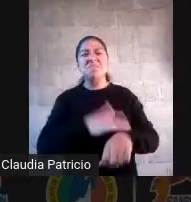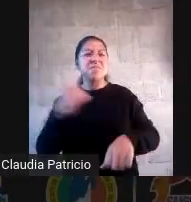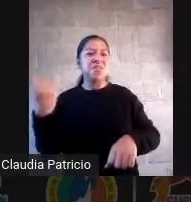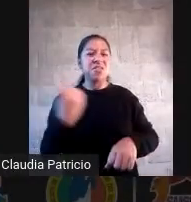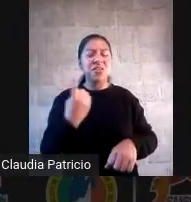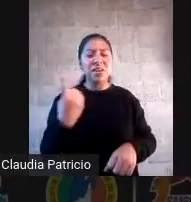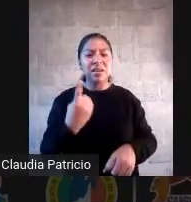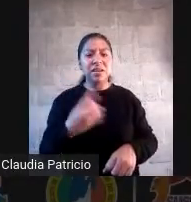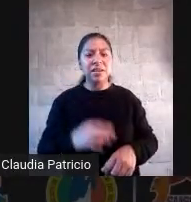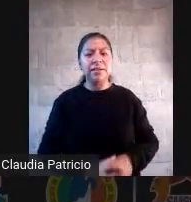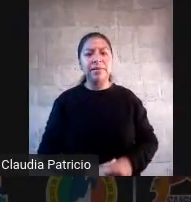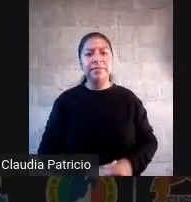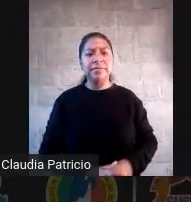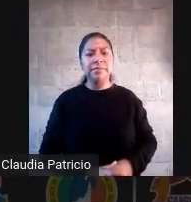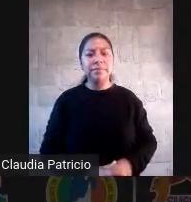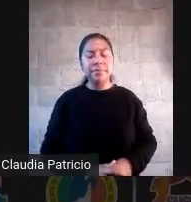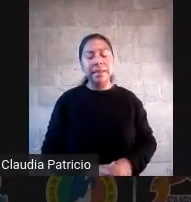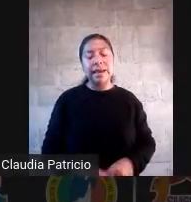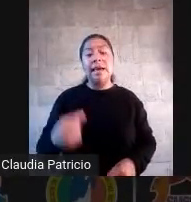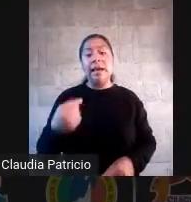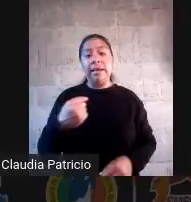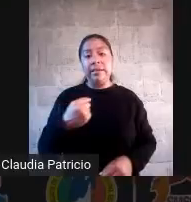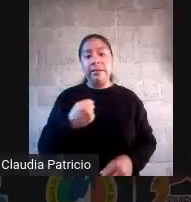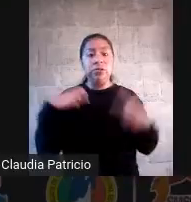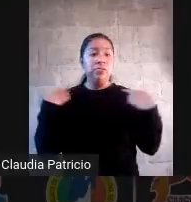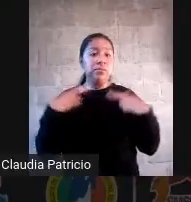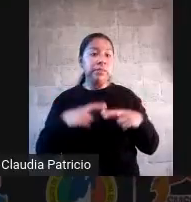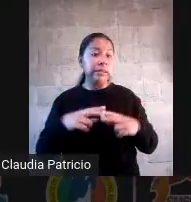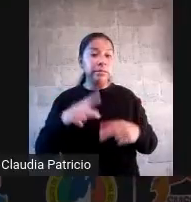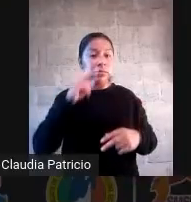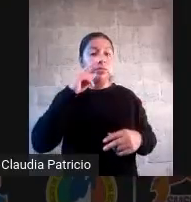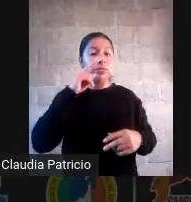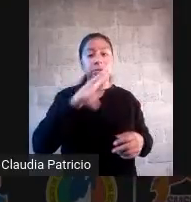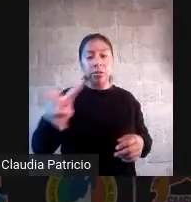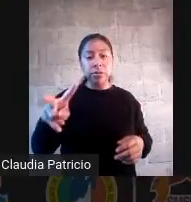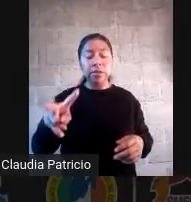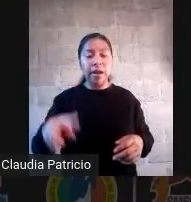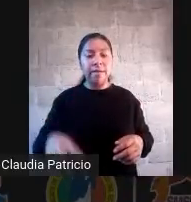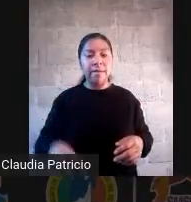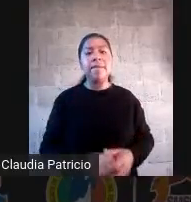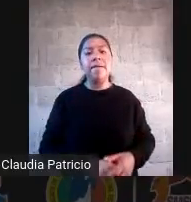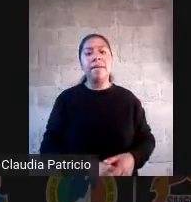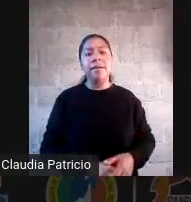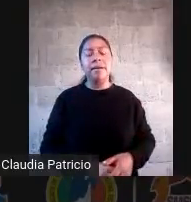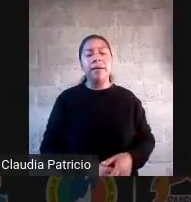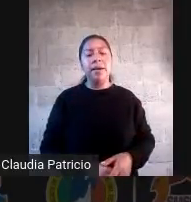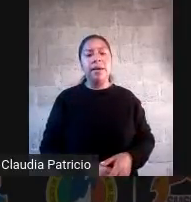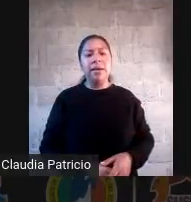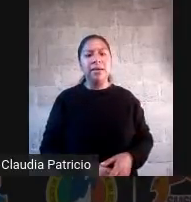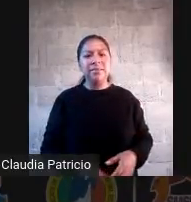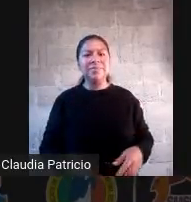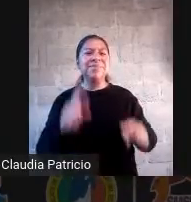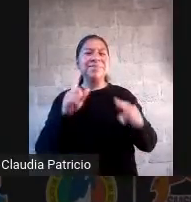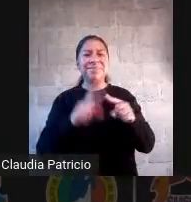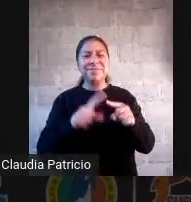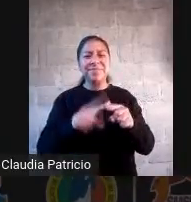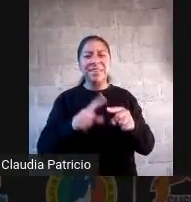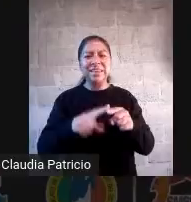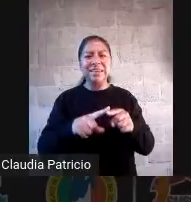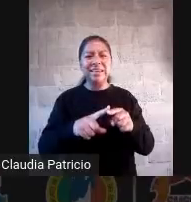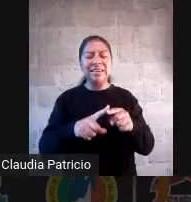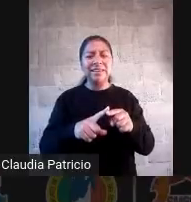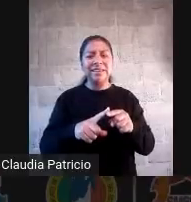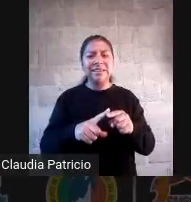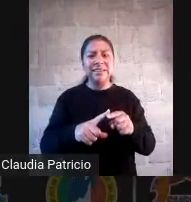atorados la mayoría de ustedes, yo procedo a repetir la clase, no a repetirla, por favor, no a repetirla, borren eso.